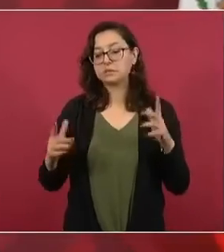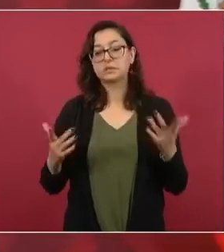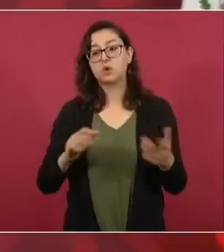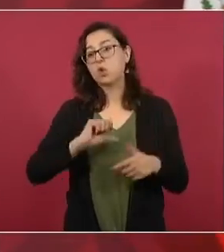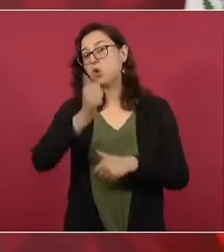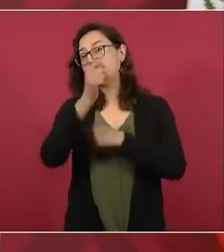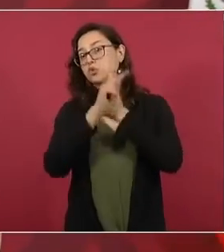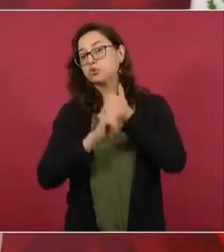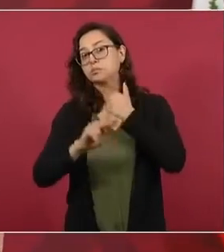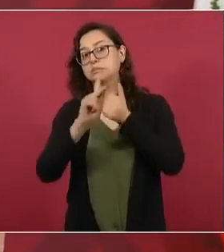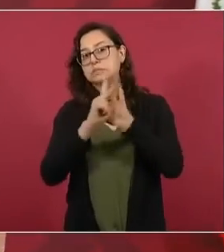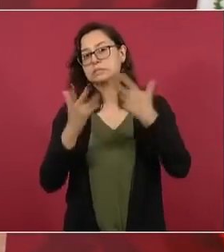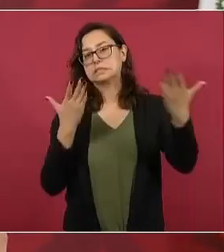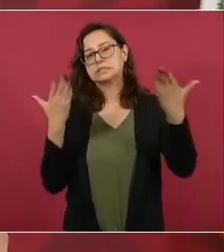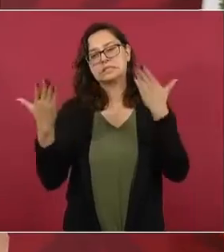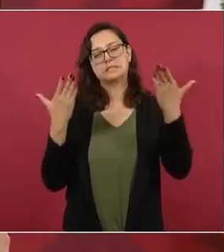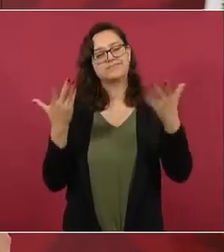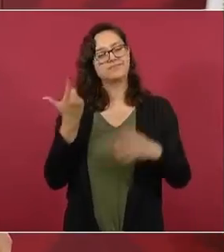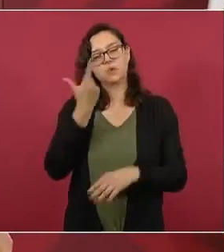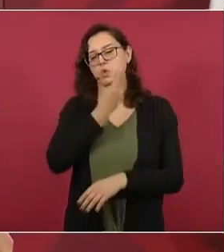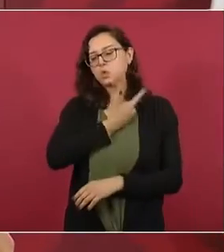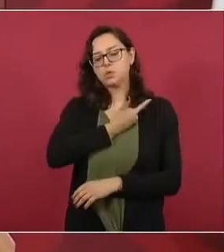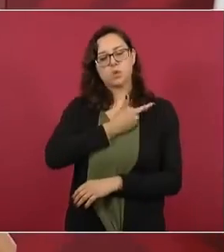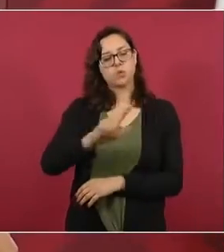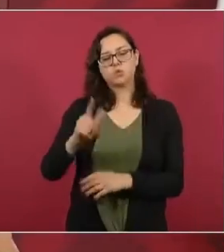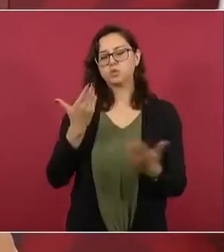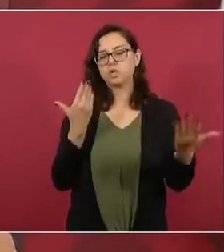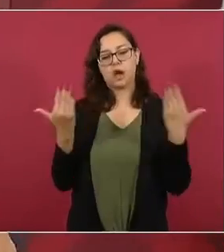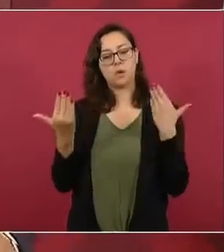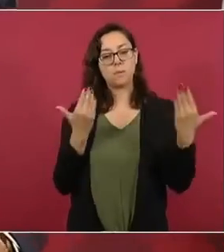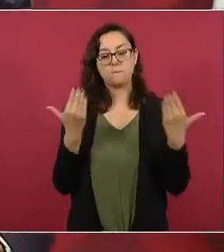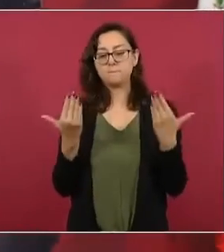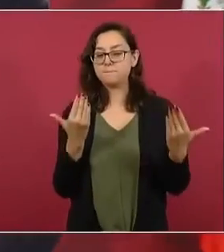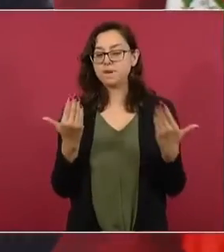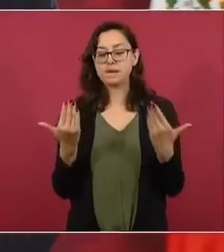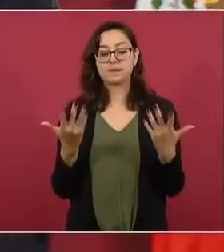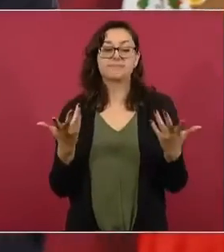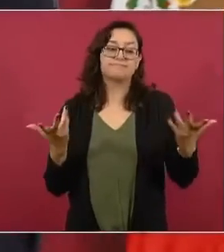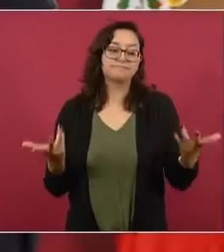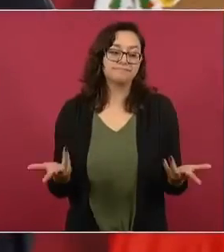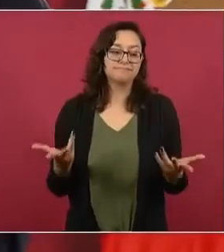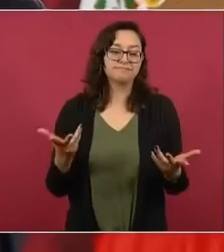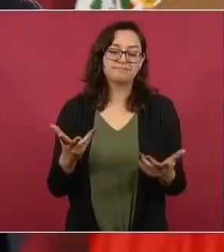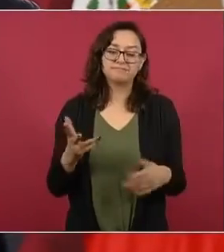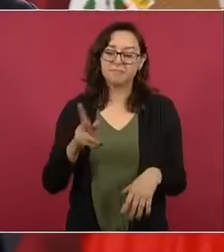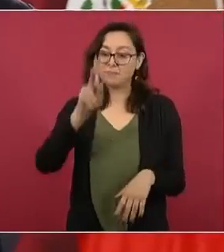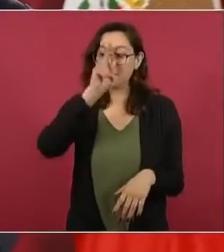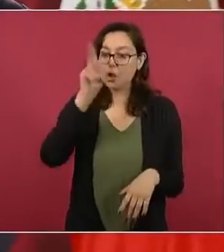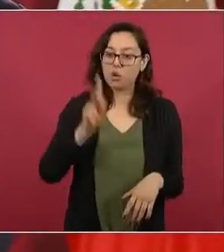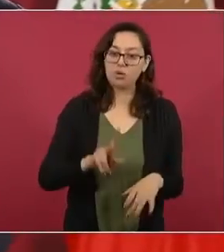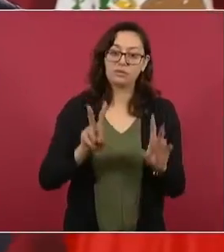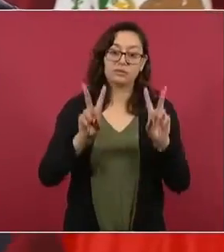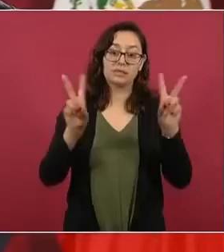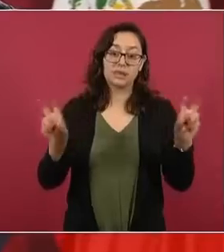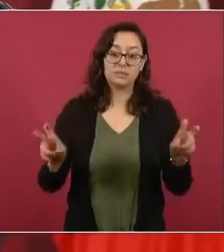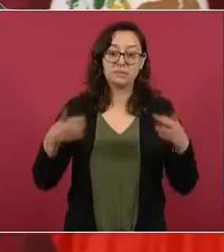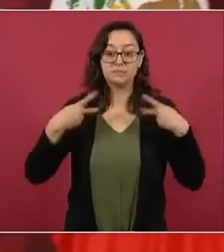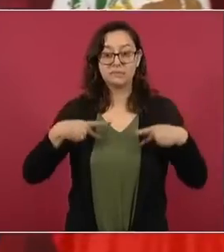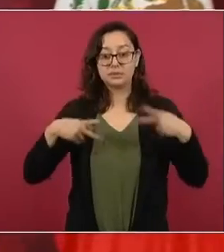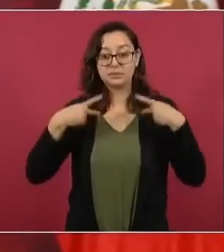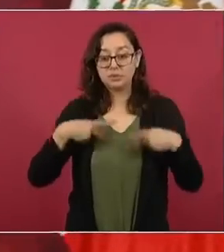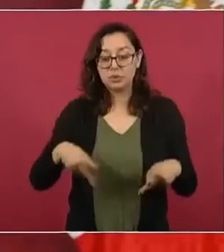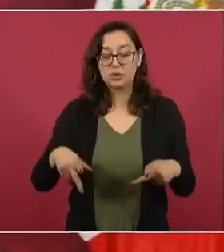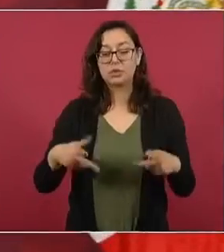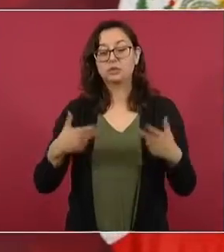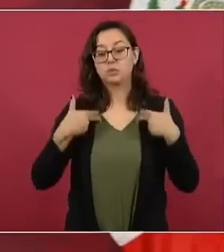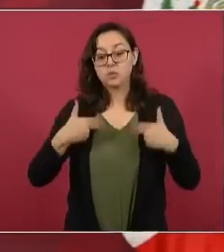y más cuando se trata de vidas, pero